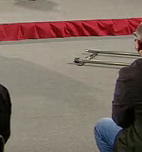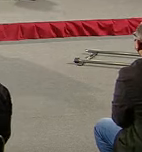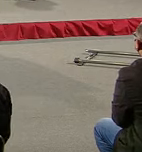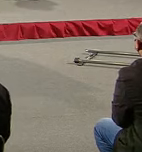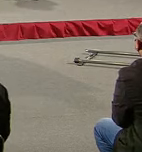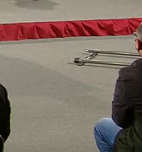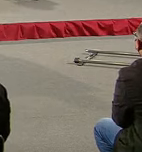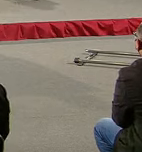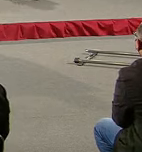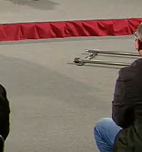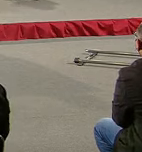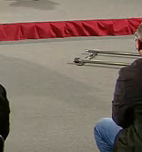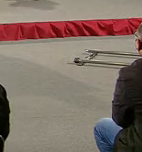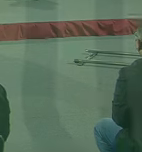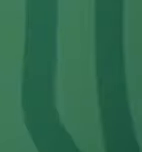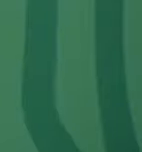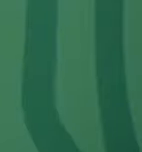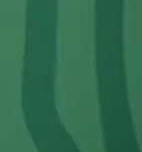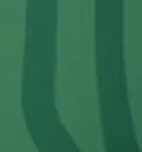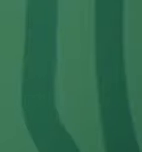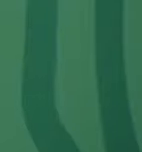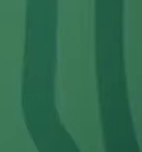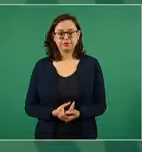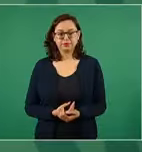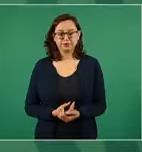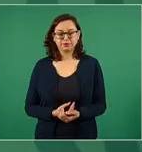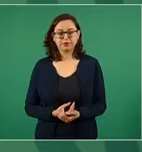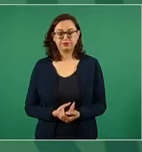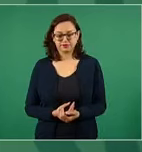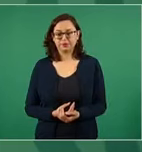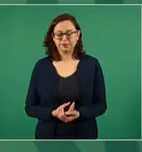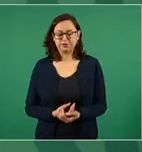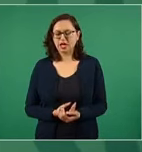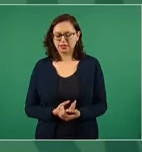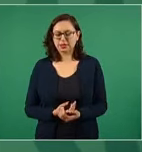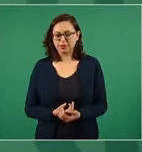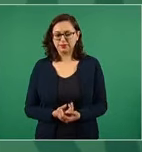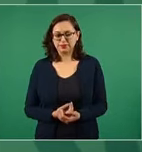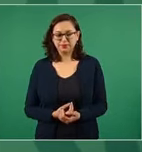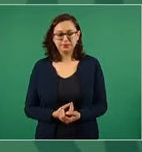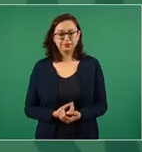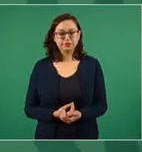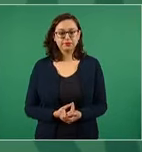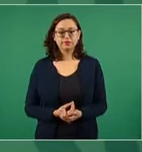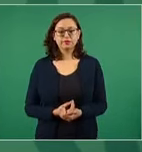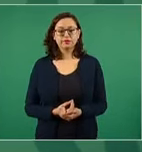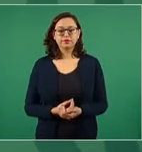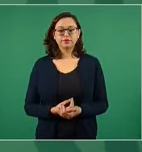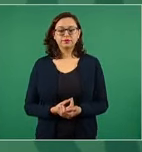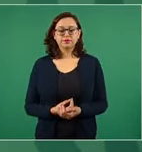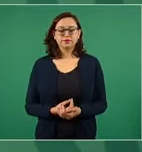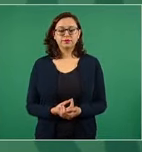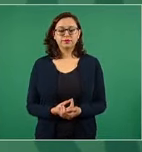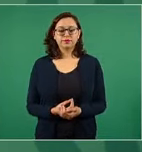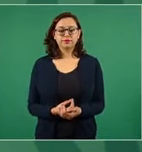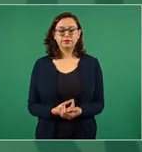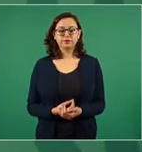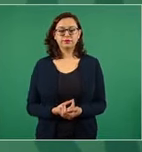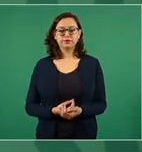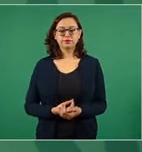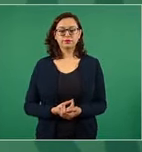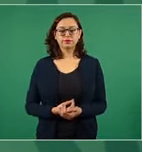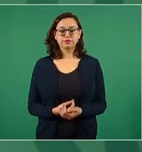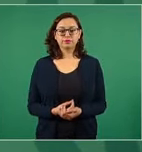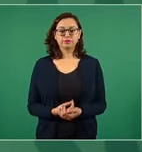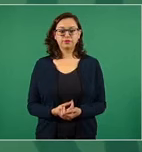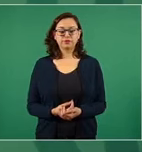de una vez que frente a esta